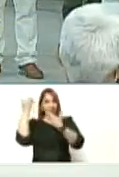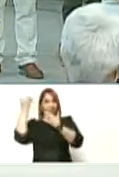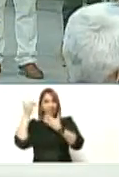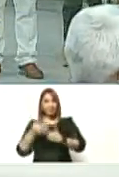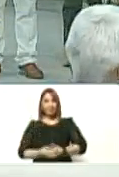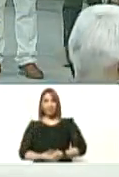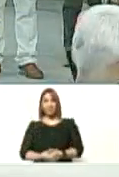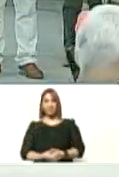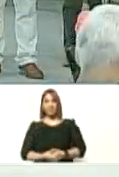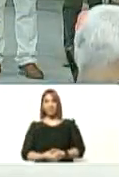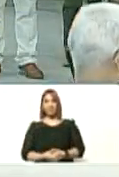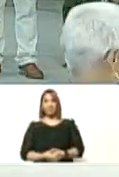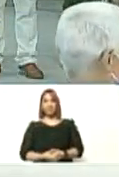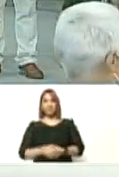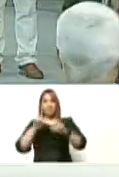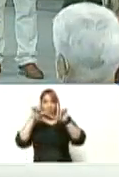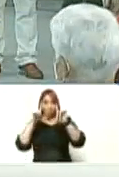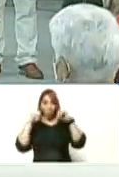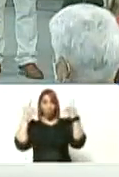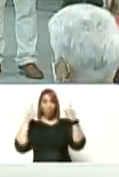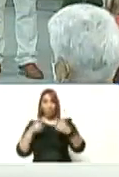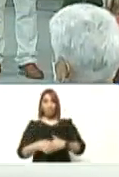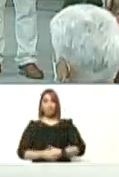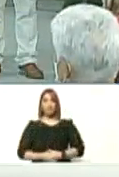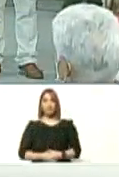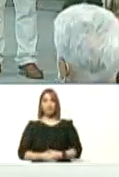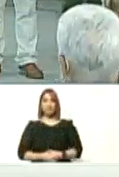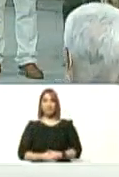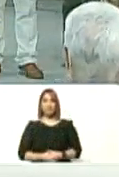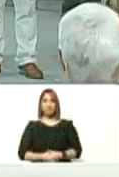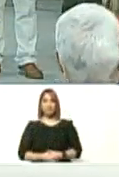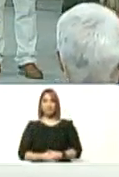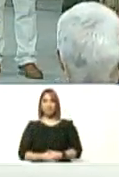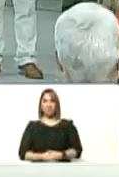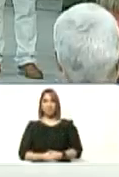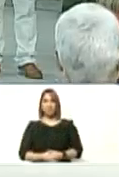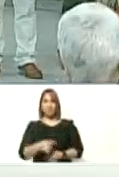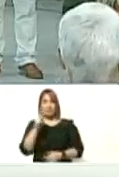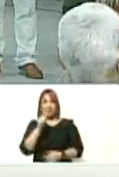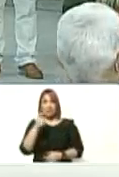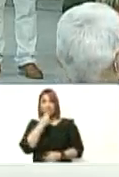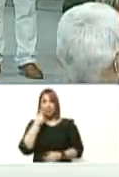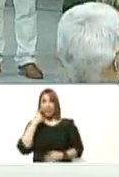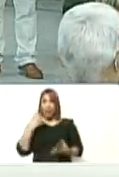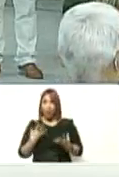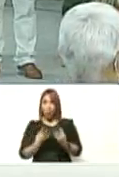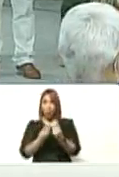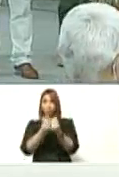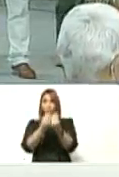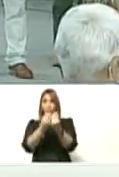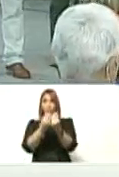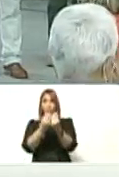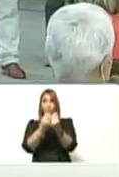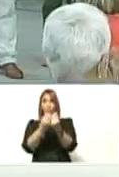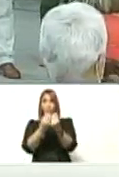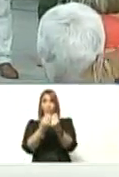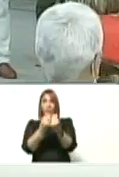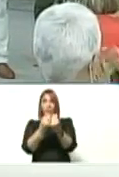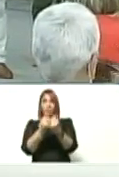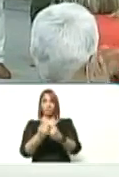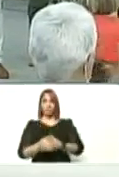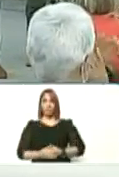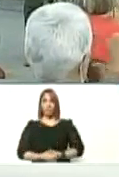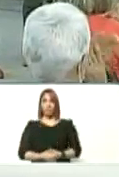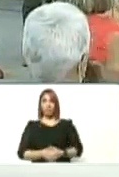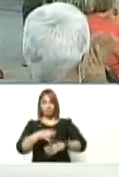allá en la guaira allá allá está terán acompañada acompañado